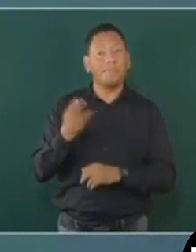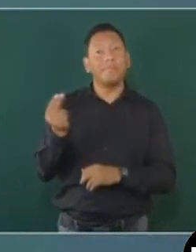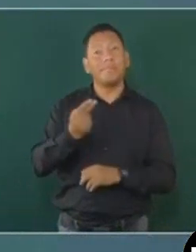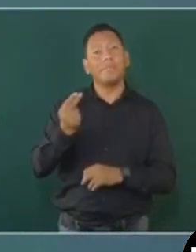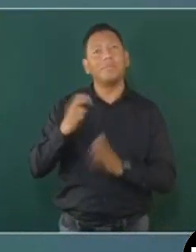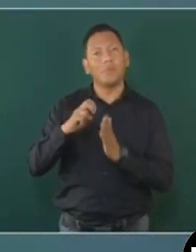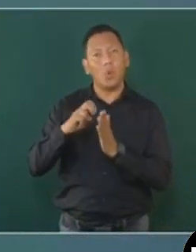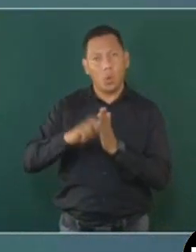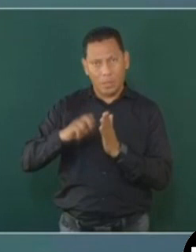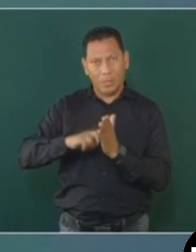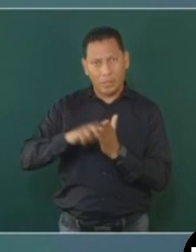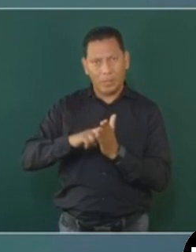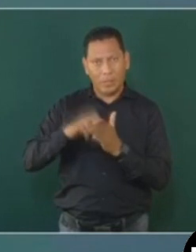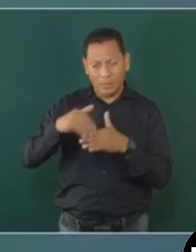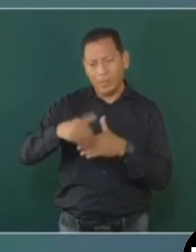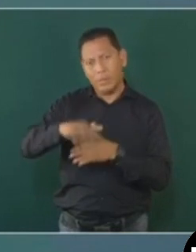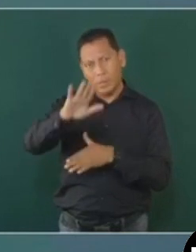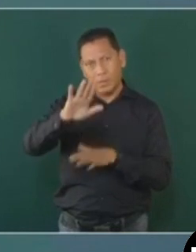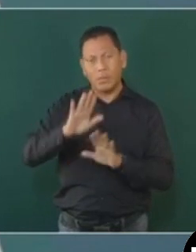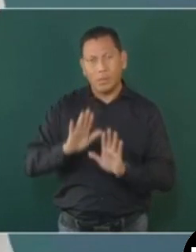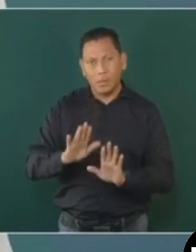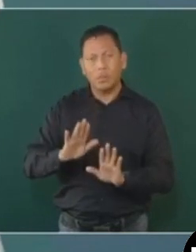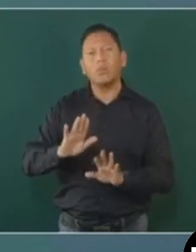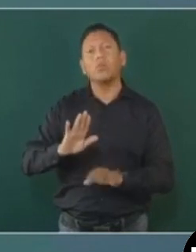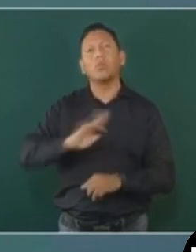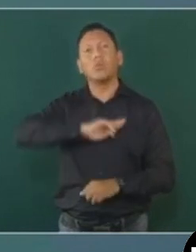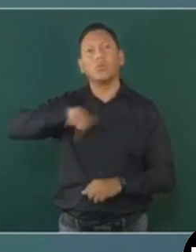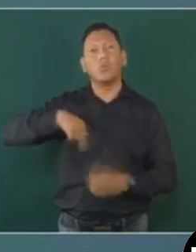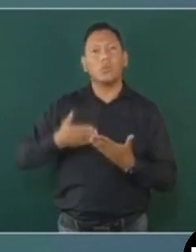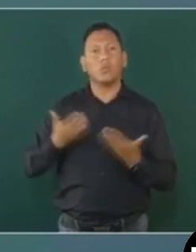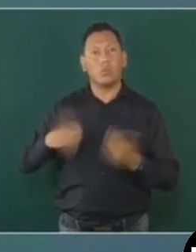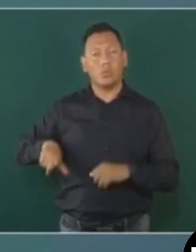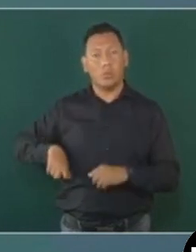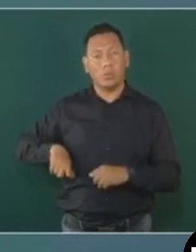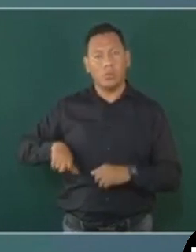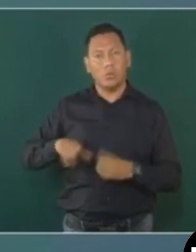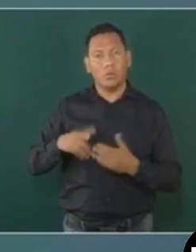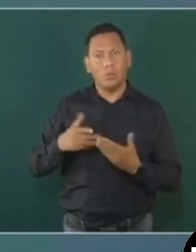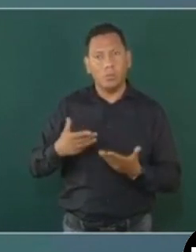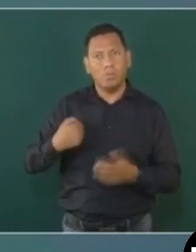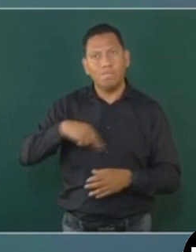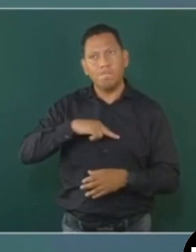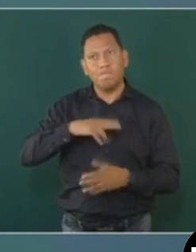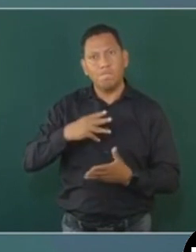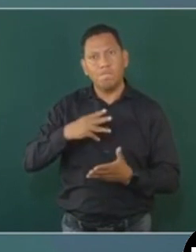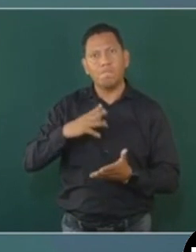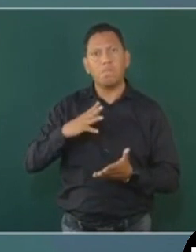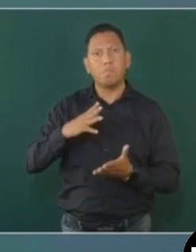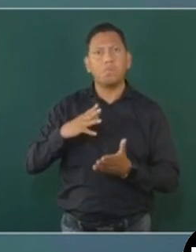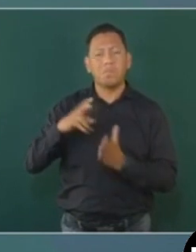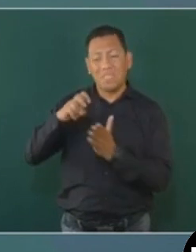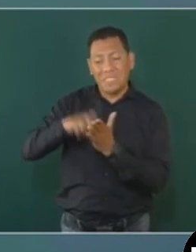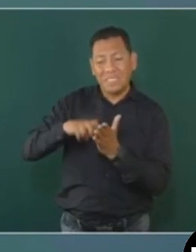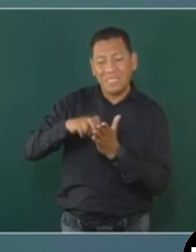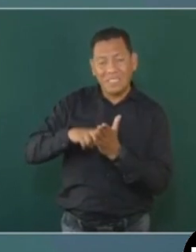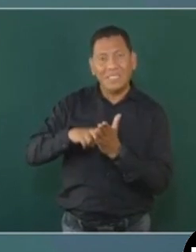hacia adelante. Nosotros lo intentamos,